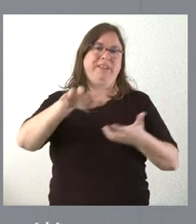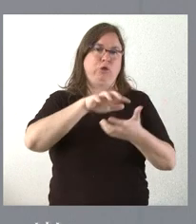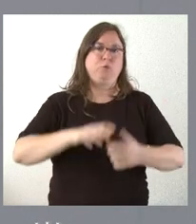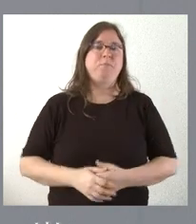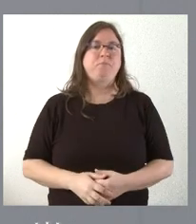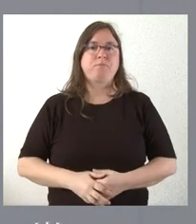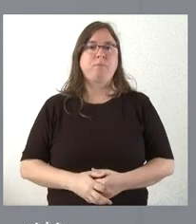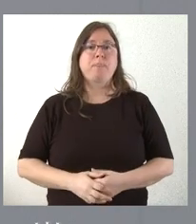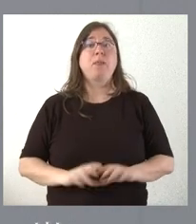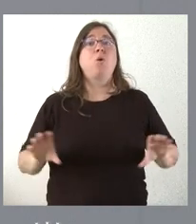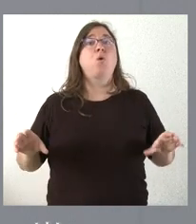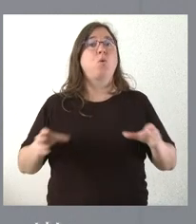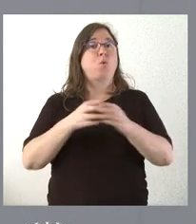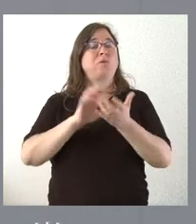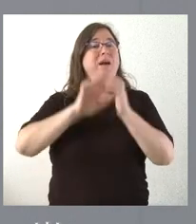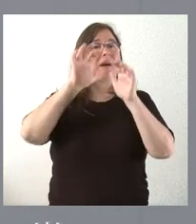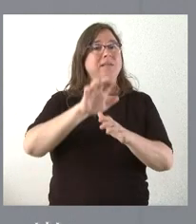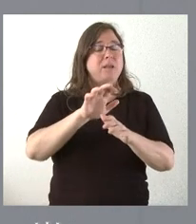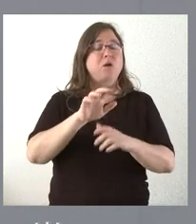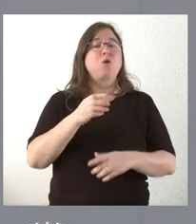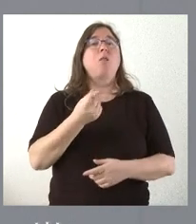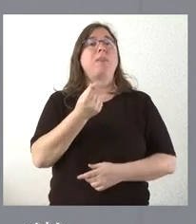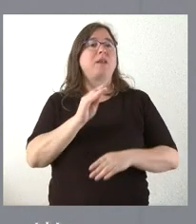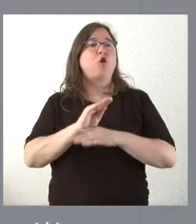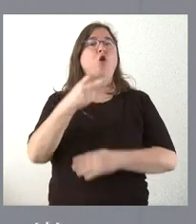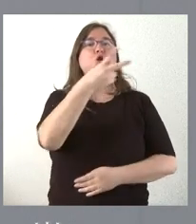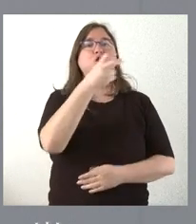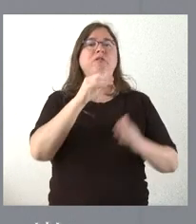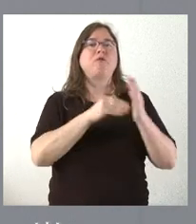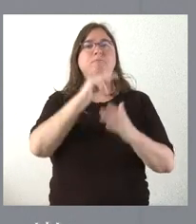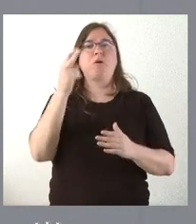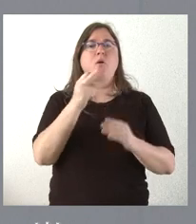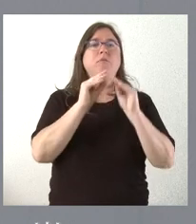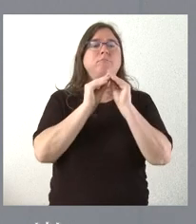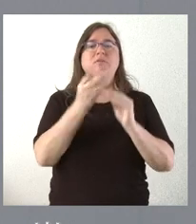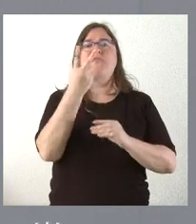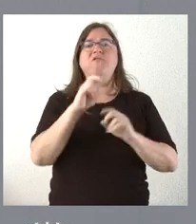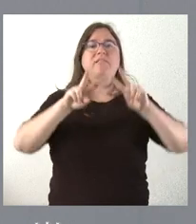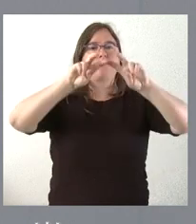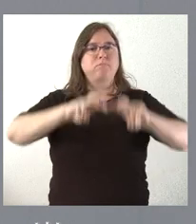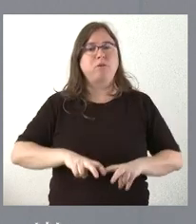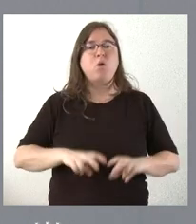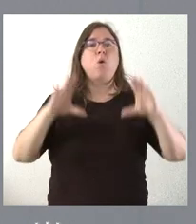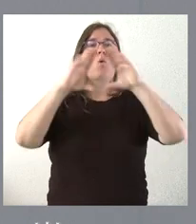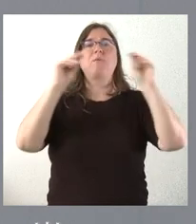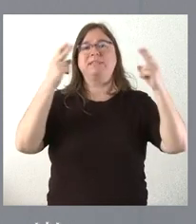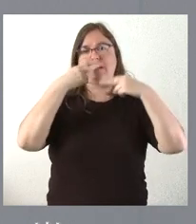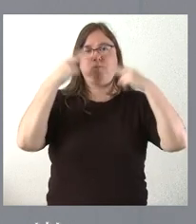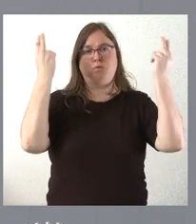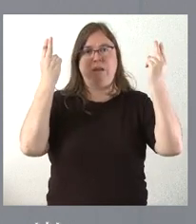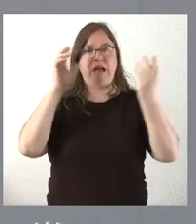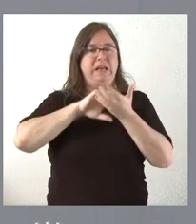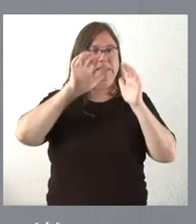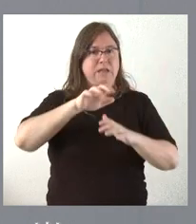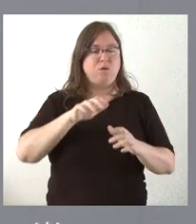Junta de Castilla y León va a invertir 200.000 euros en la contratación de 20 investigadores por parte de las universidades públicas de la comunidad.